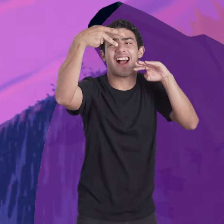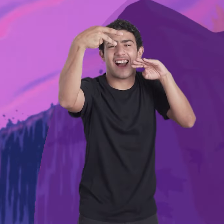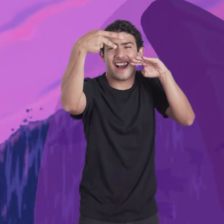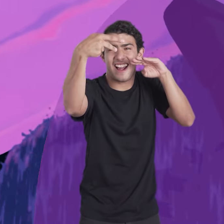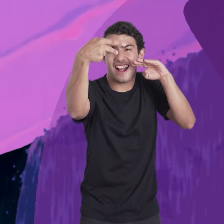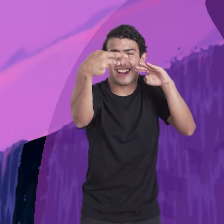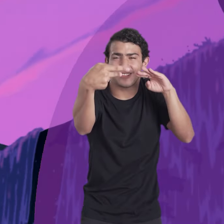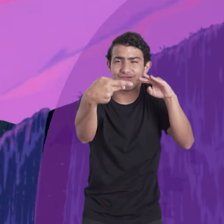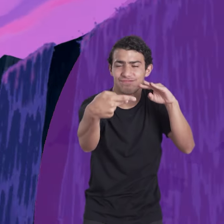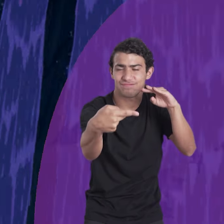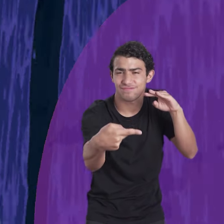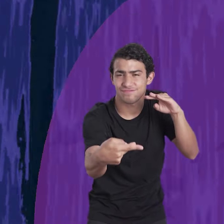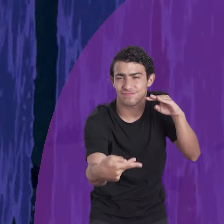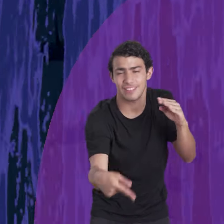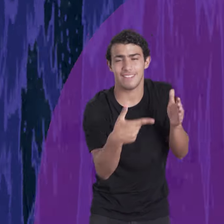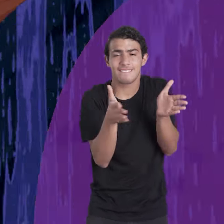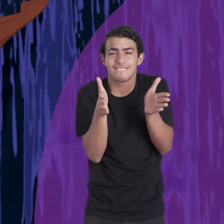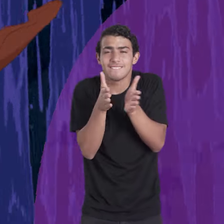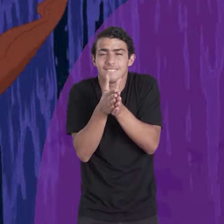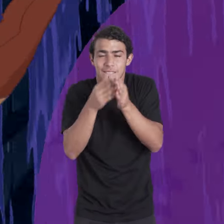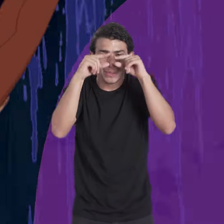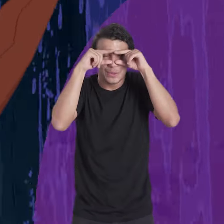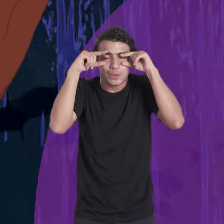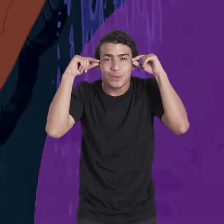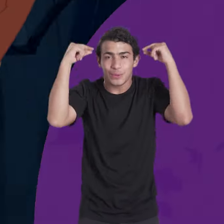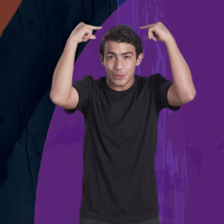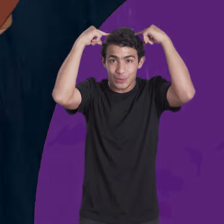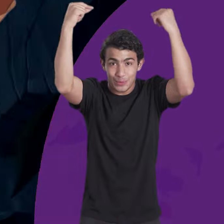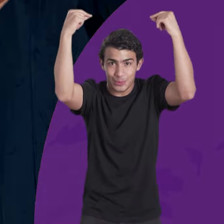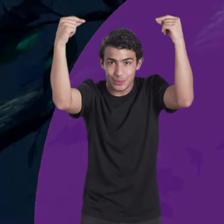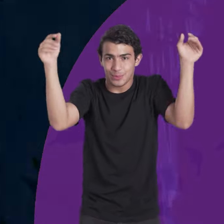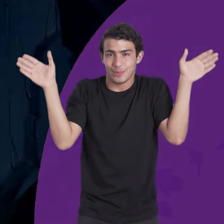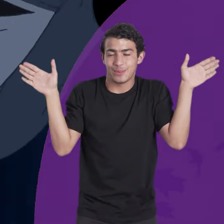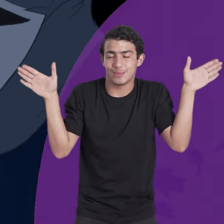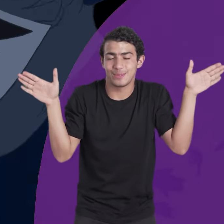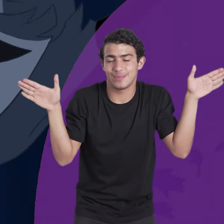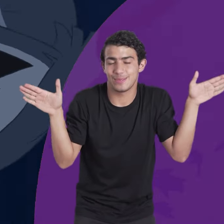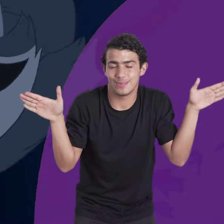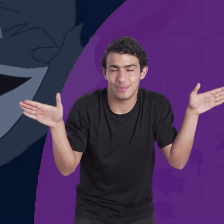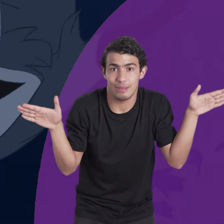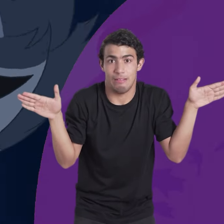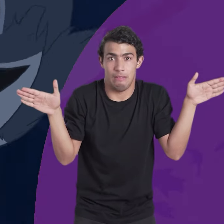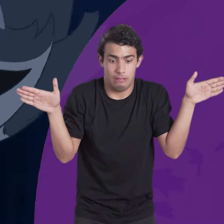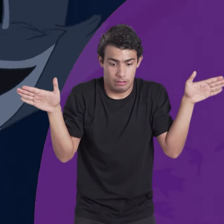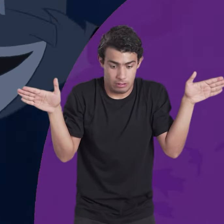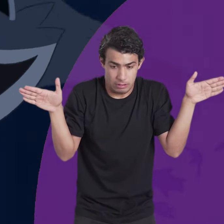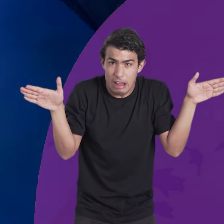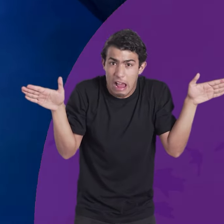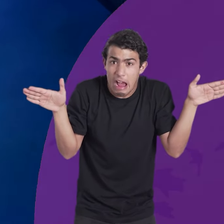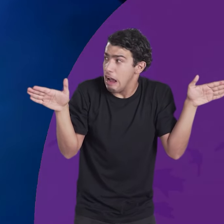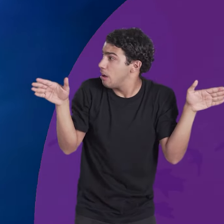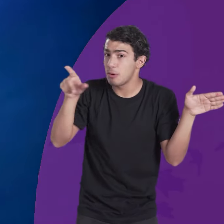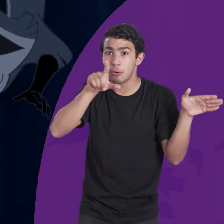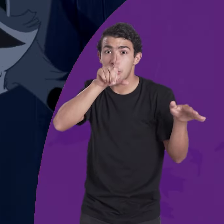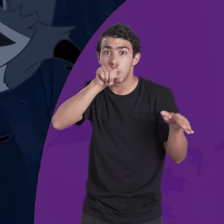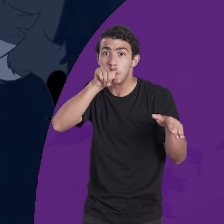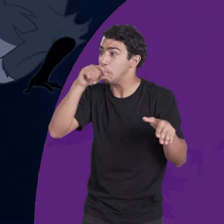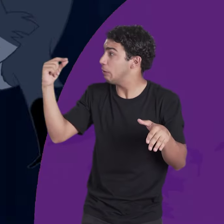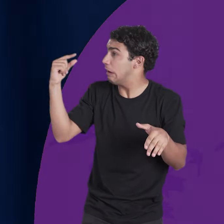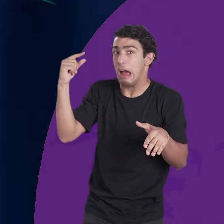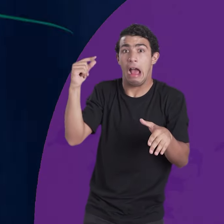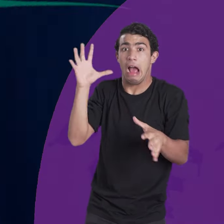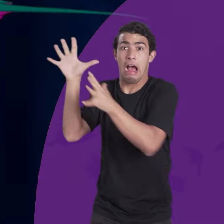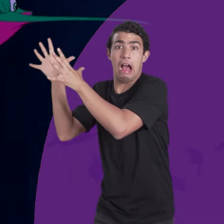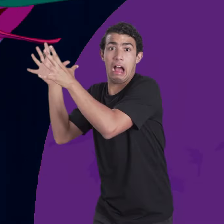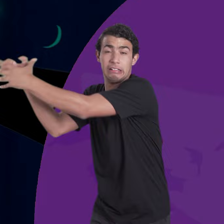Es ágil, valiente y conoce cada rincón de su tierra. Está acompañada siempre por sus amigos, Miko, el mapache, y